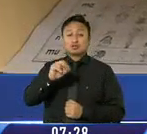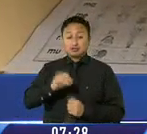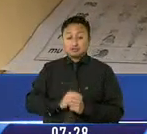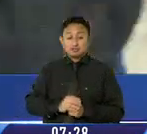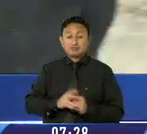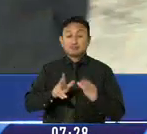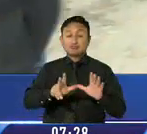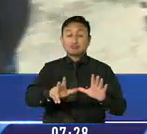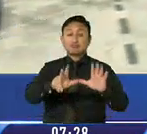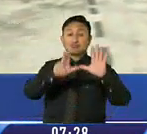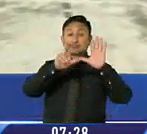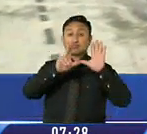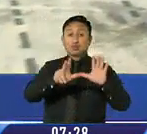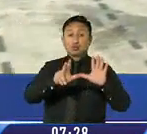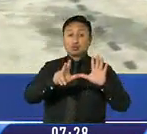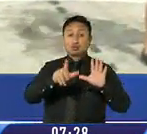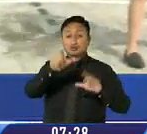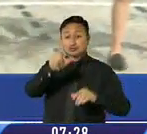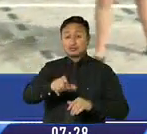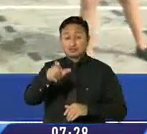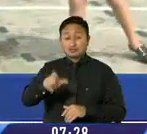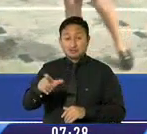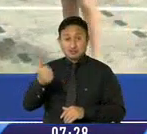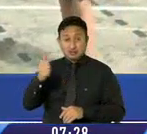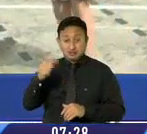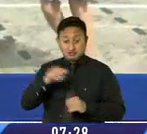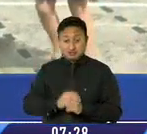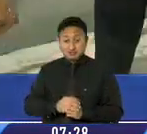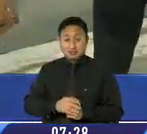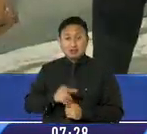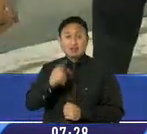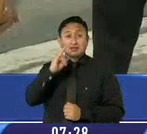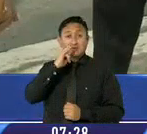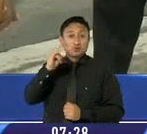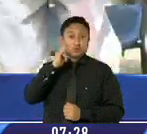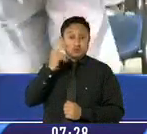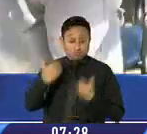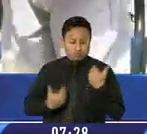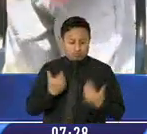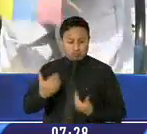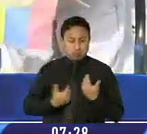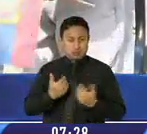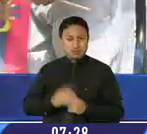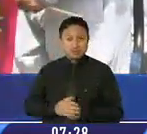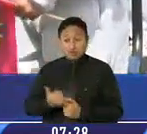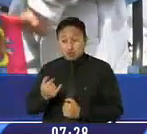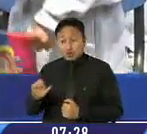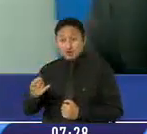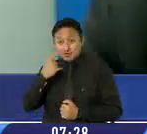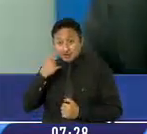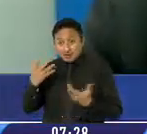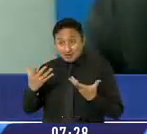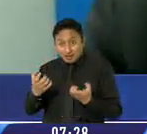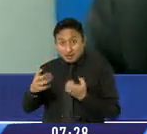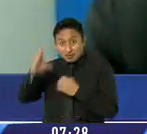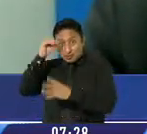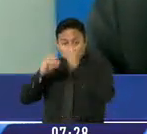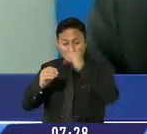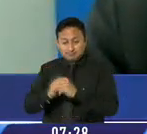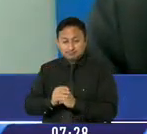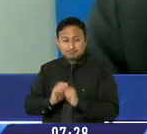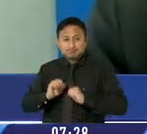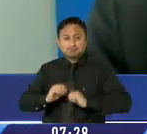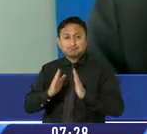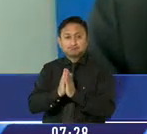mejoraron su estado de ánimo con el retorno a clases. En 8 de cada 10 familias los niños se sienten más motivados a aprender. Estamos haciendo un llamado